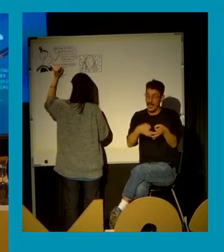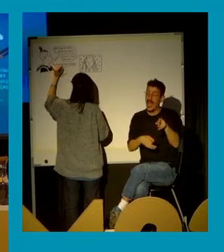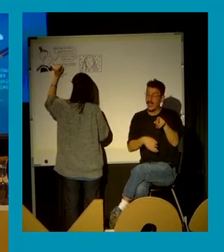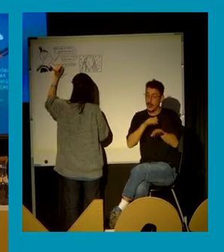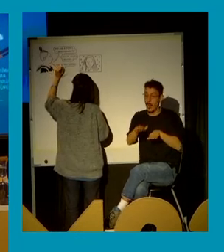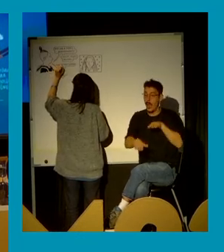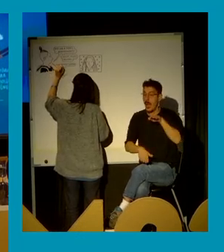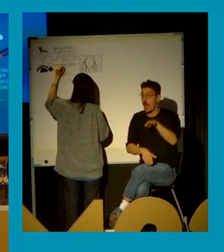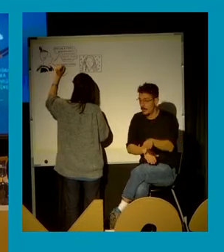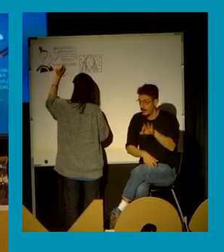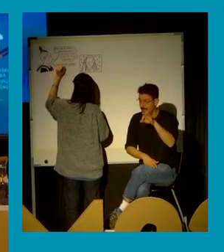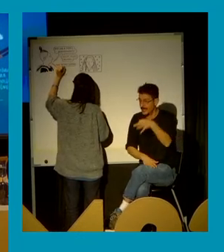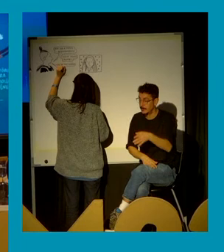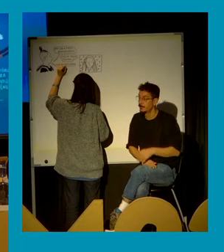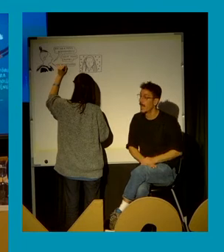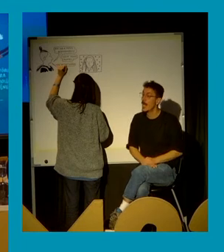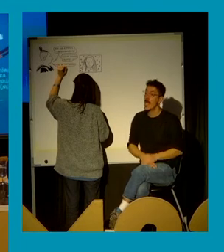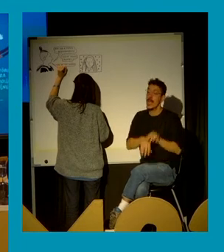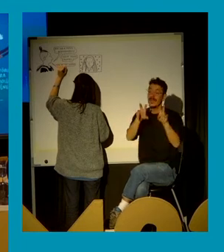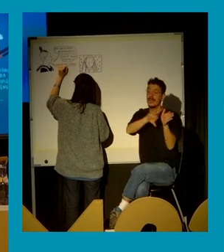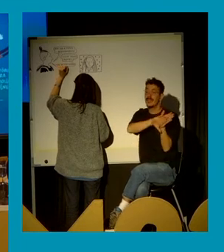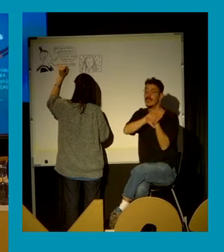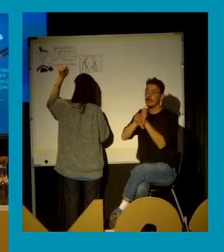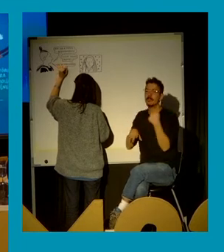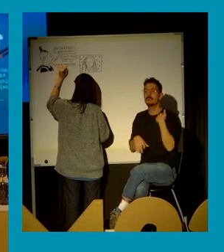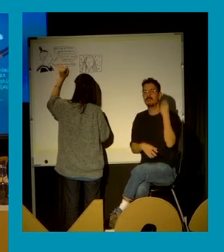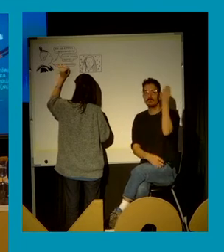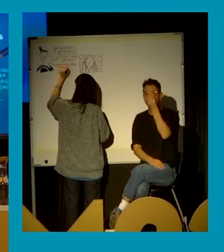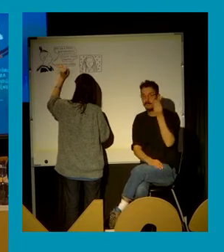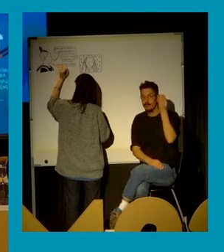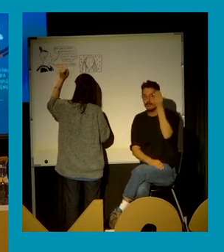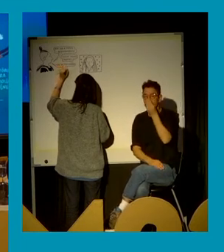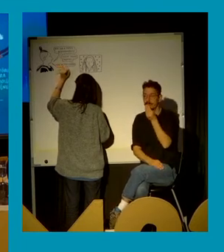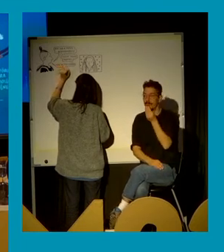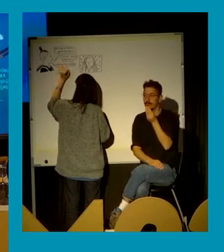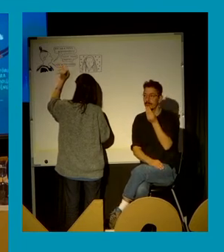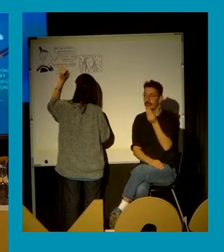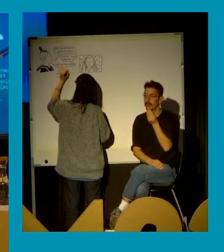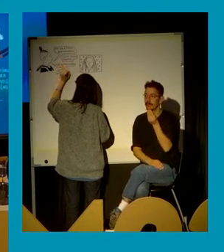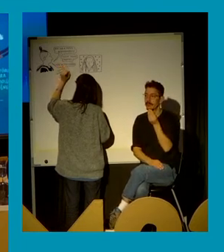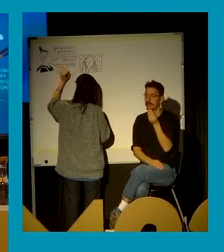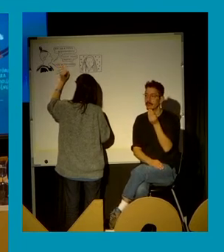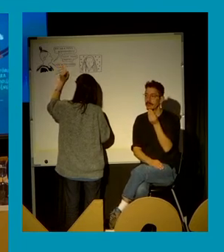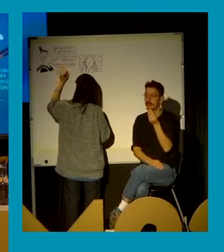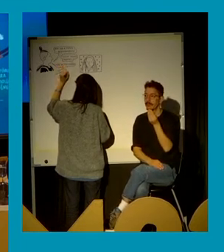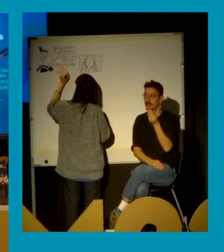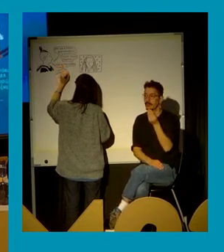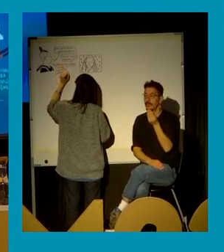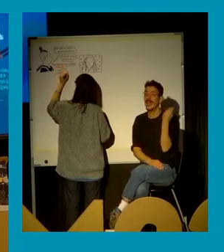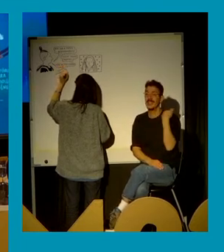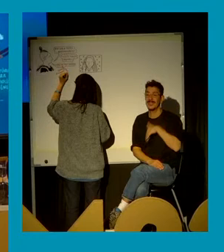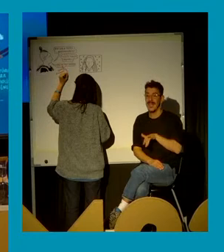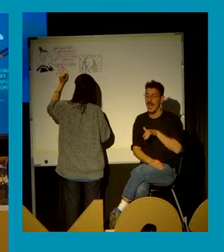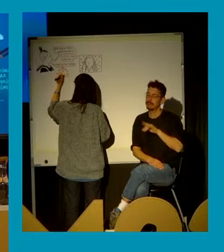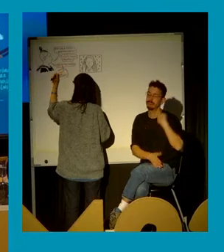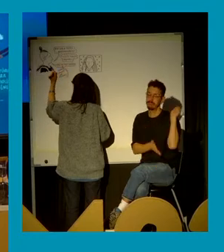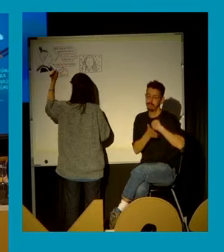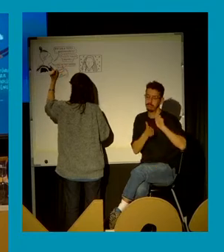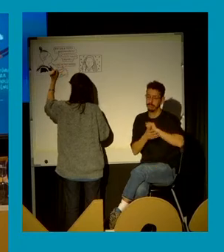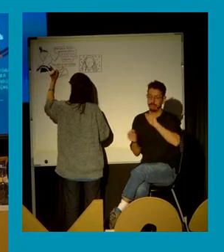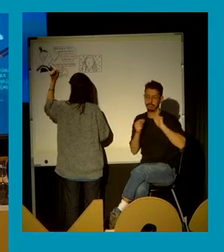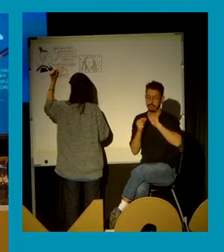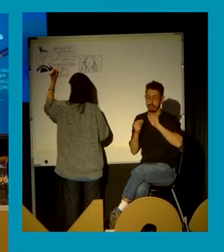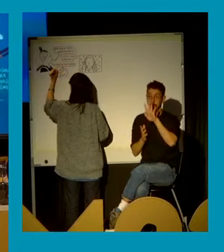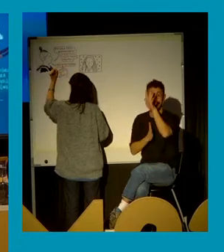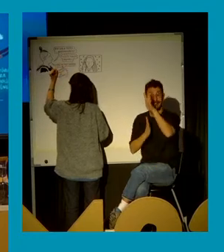Por otro lado, pensaba que el haber llegado al texto definitivo que tenemos ha pasado